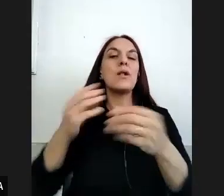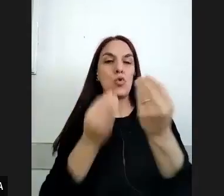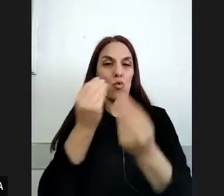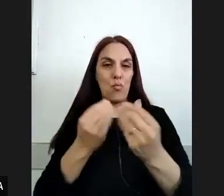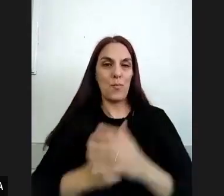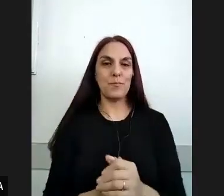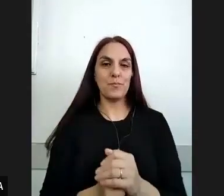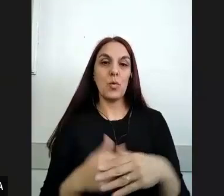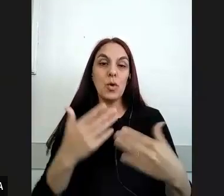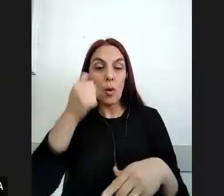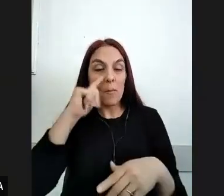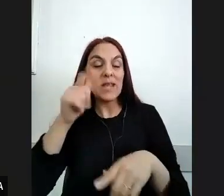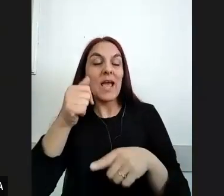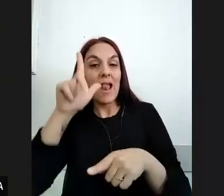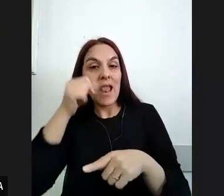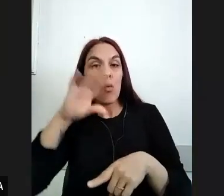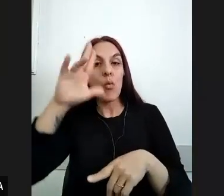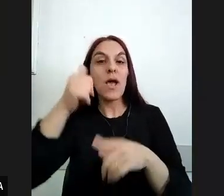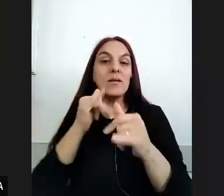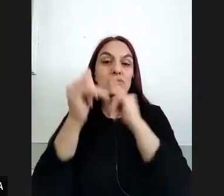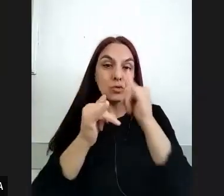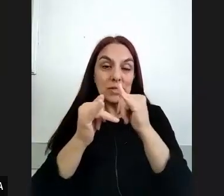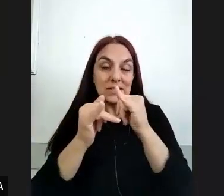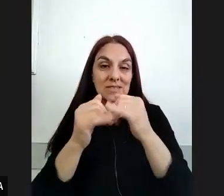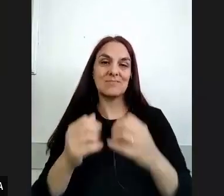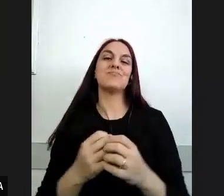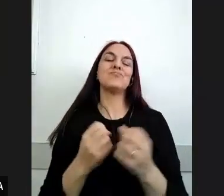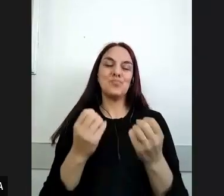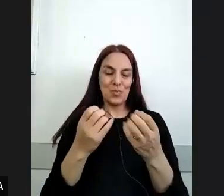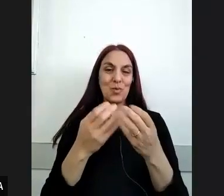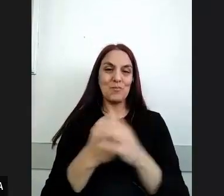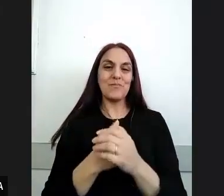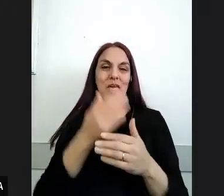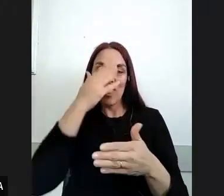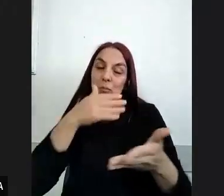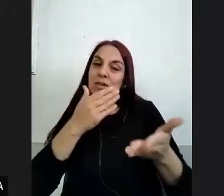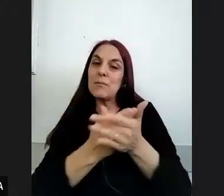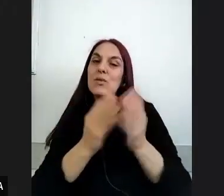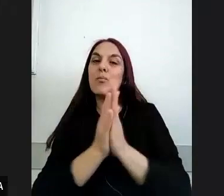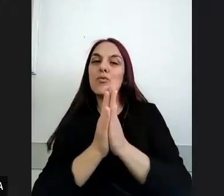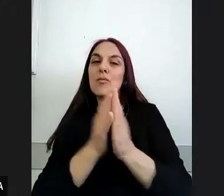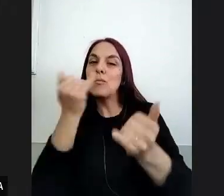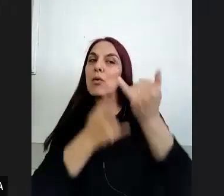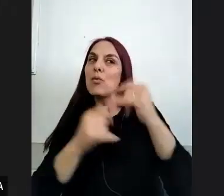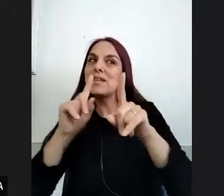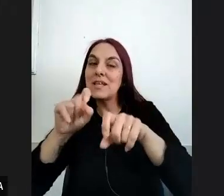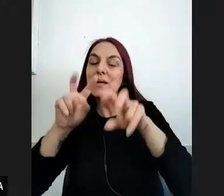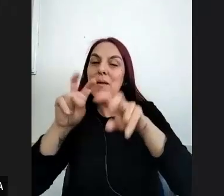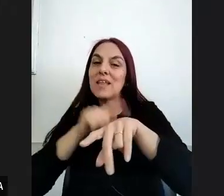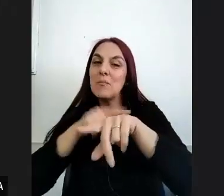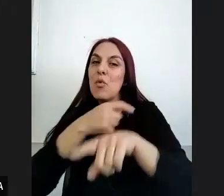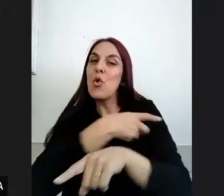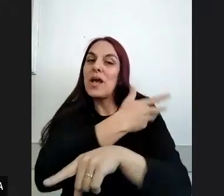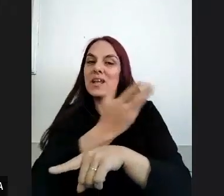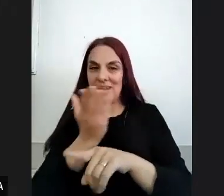seguimos con vos muy bien Adriana después te pido que me digas un poquito cómo estamos de tiempo en general para ver qué